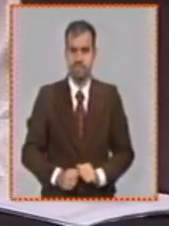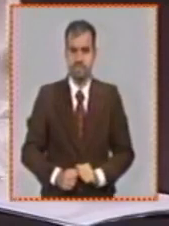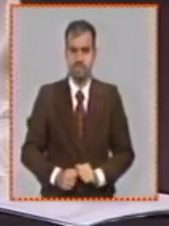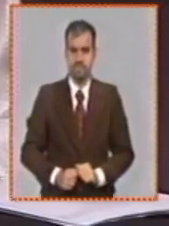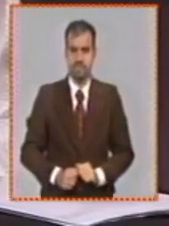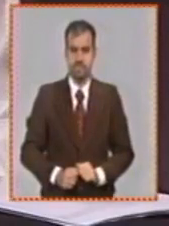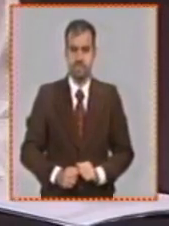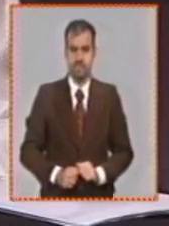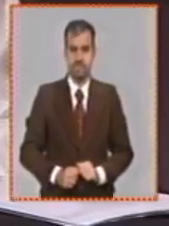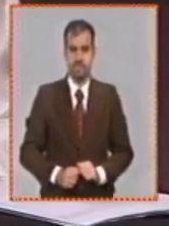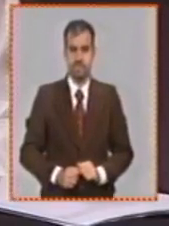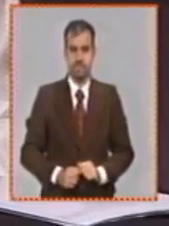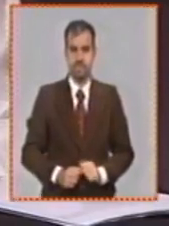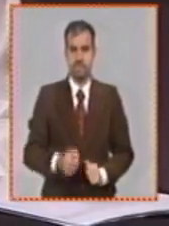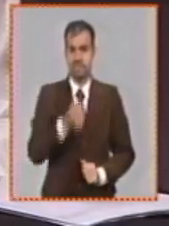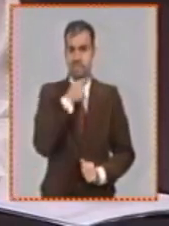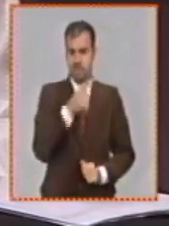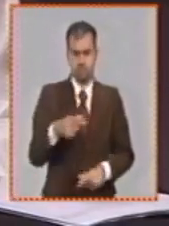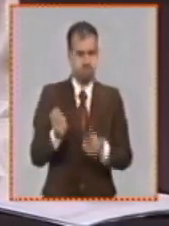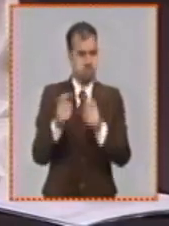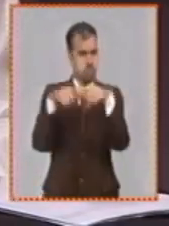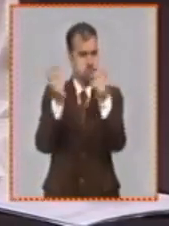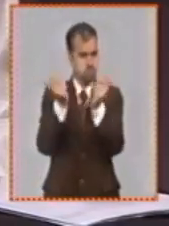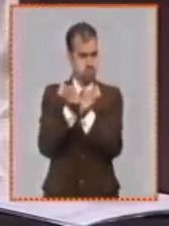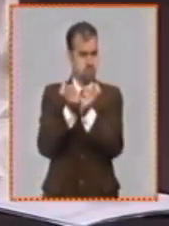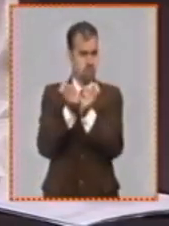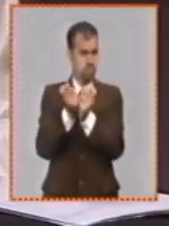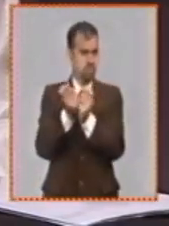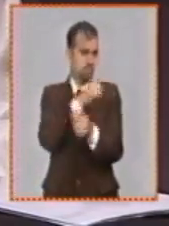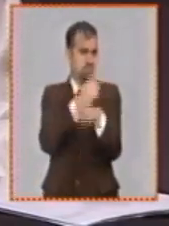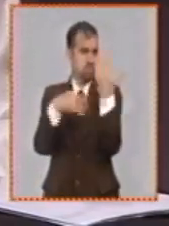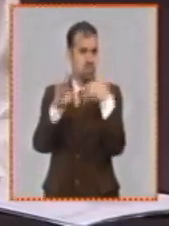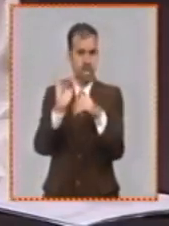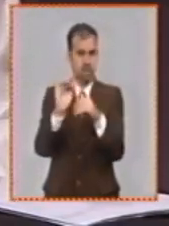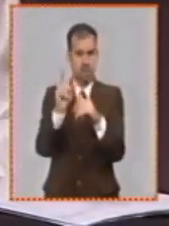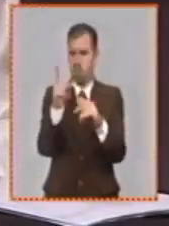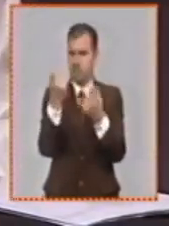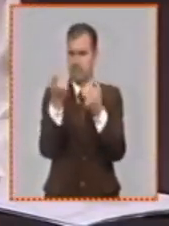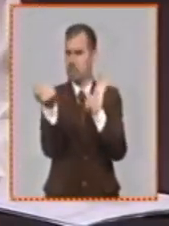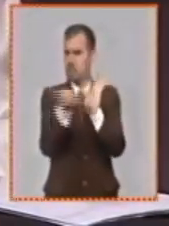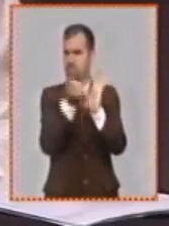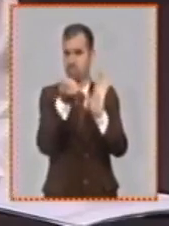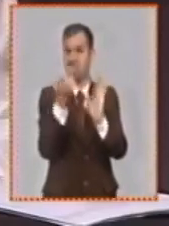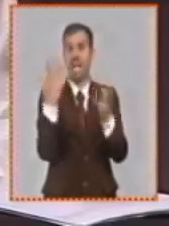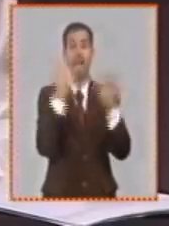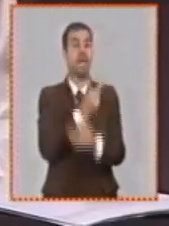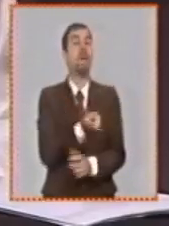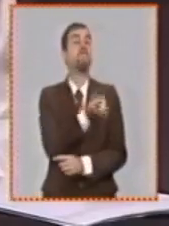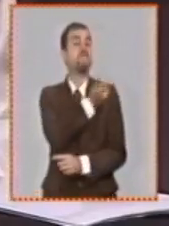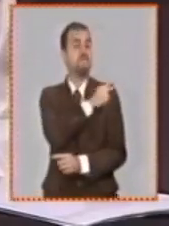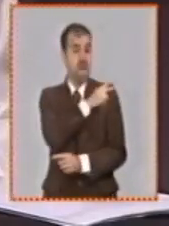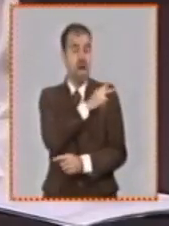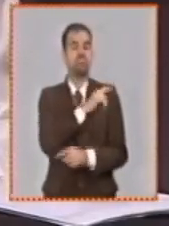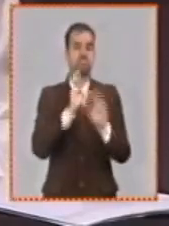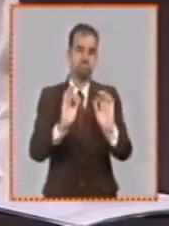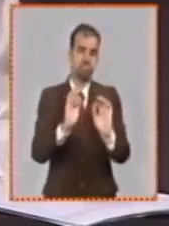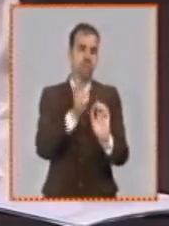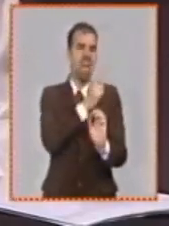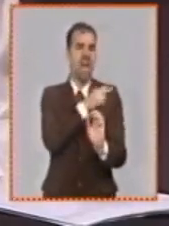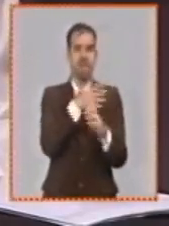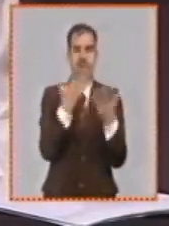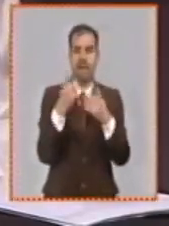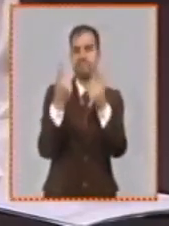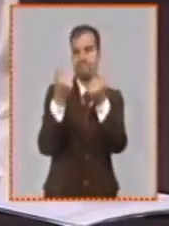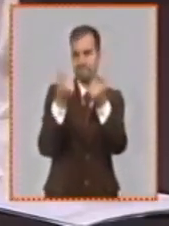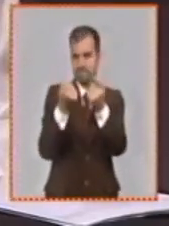corresponden en el Consejo de Ministros. aprobación será facultad del Ministerio de Finanzas y Precios, en este caso, del titular de Finanzas y Precios,